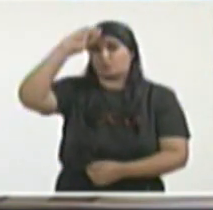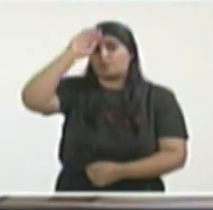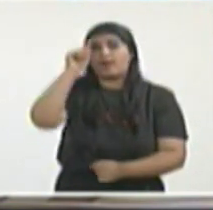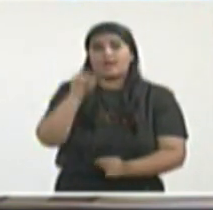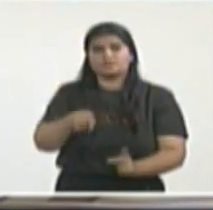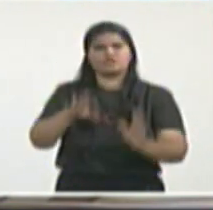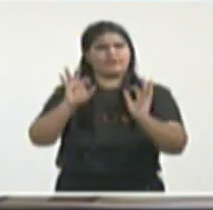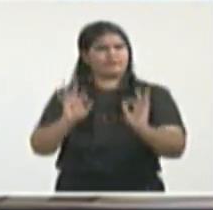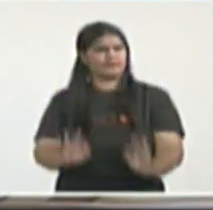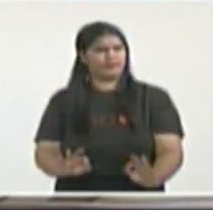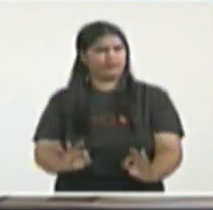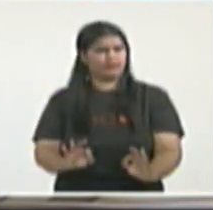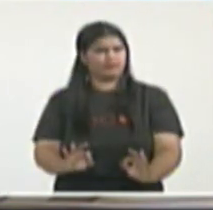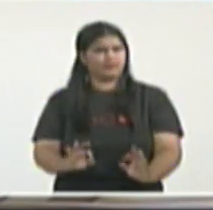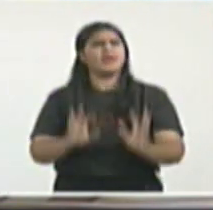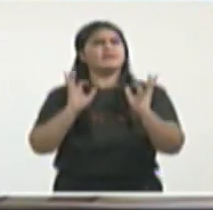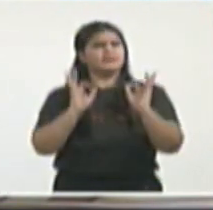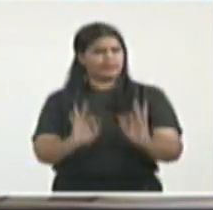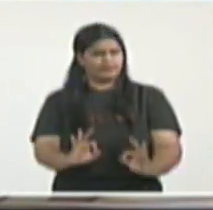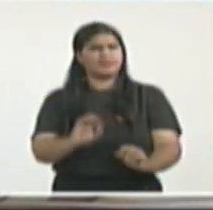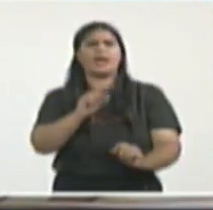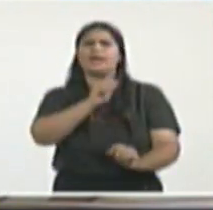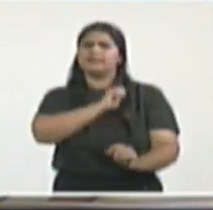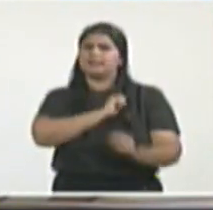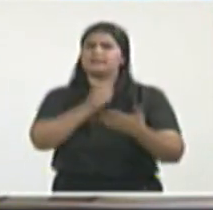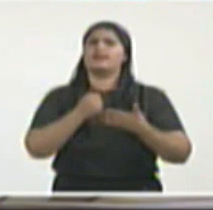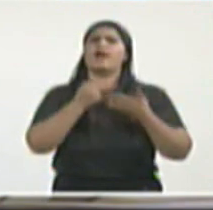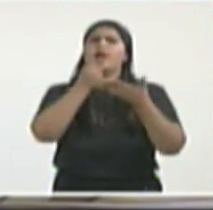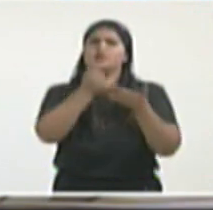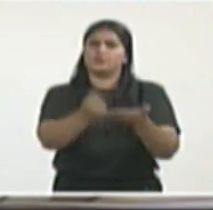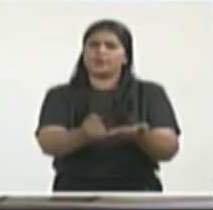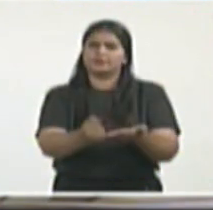pesar de la denuncia de estas cuentas, porque estamos en esta guerra